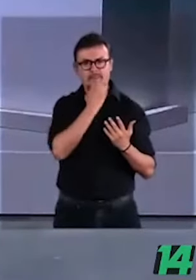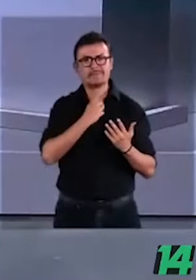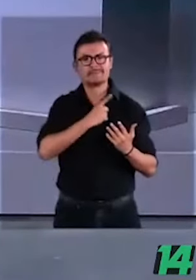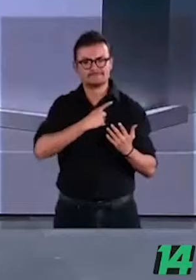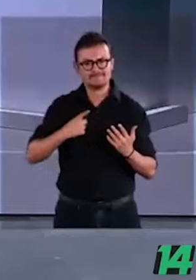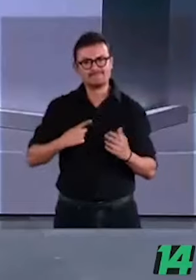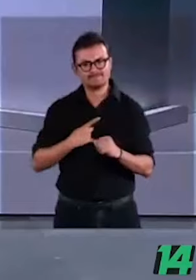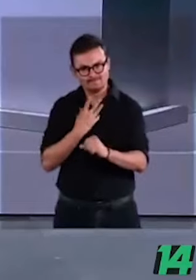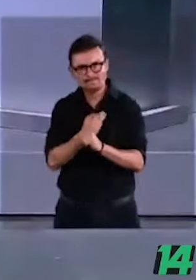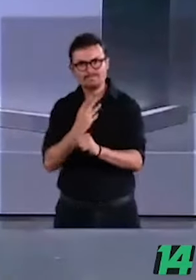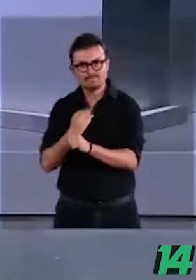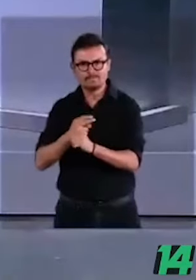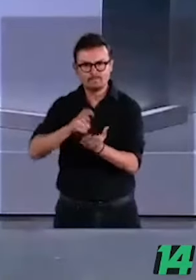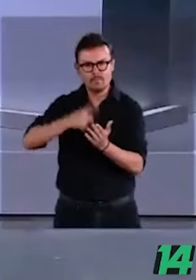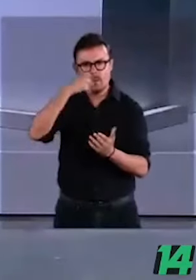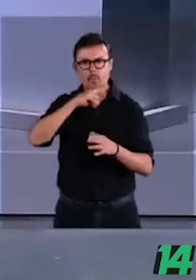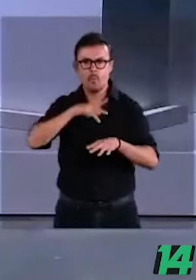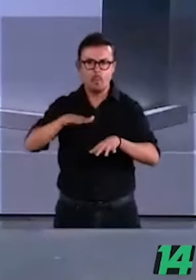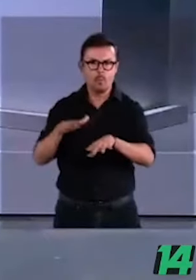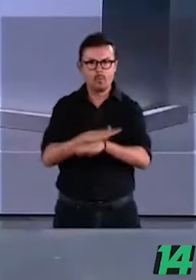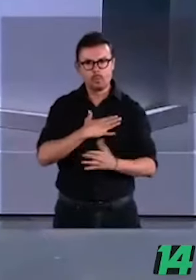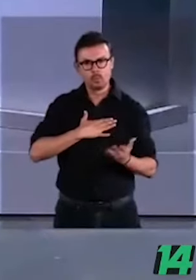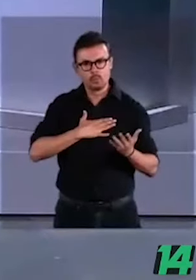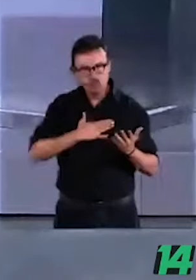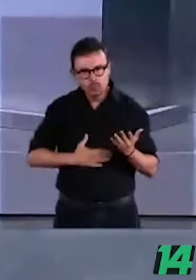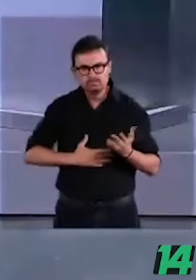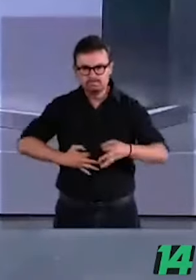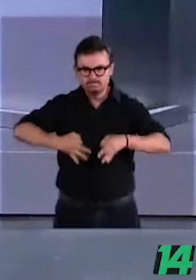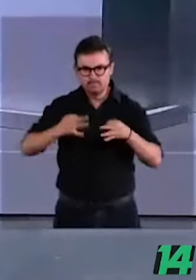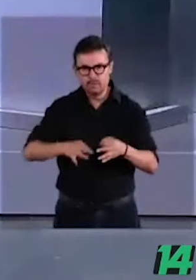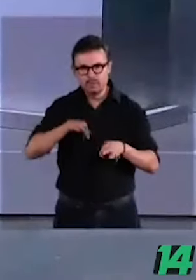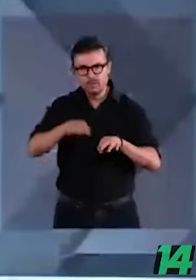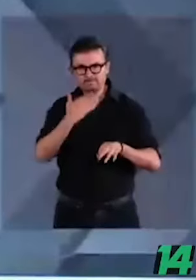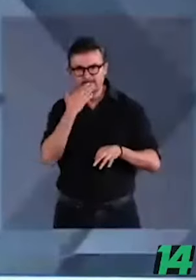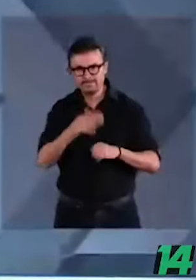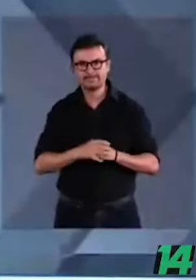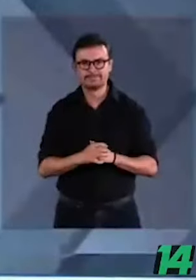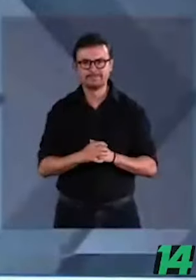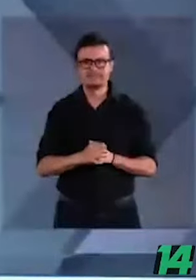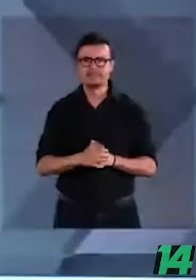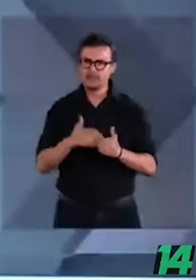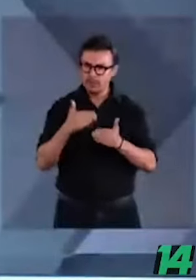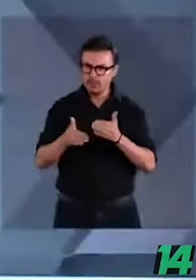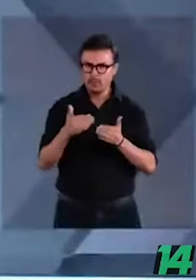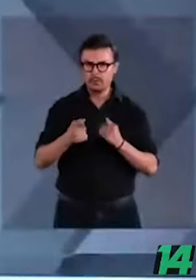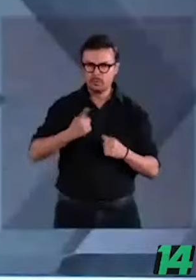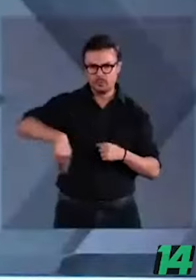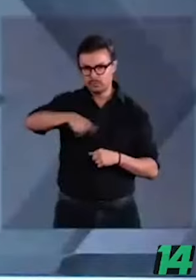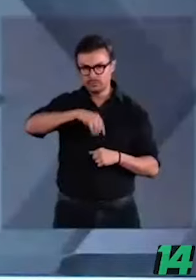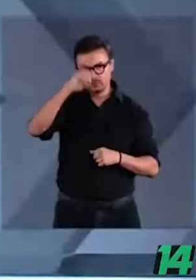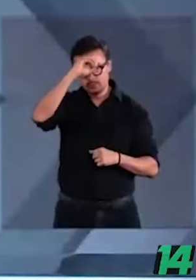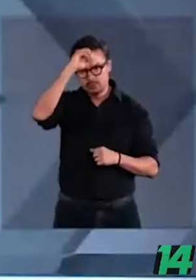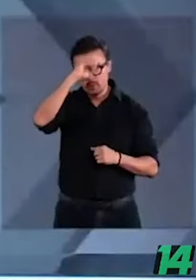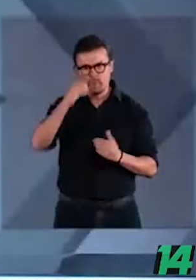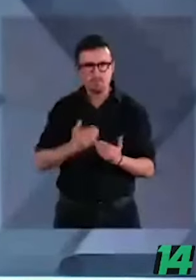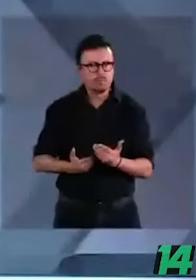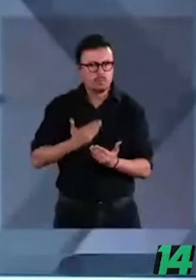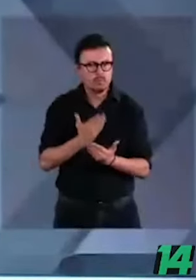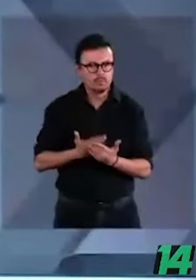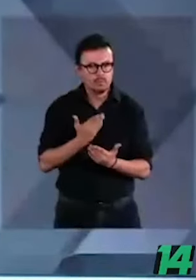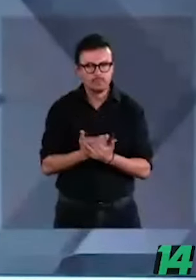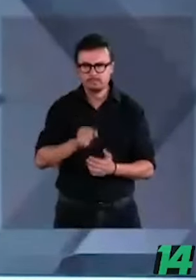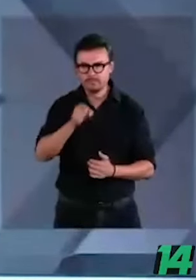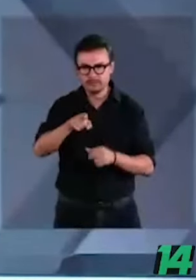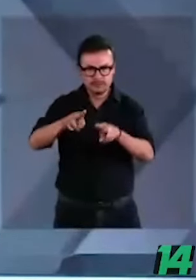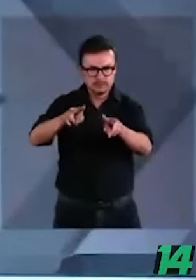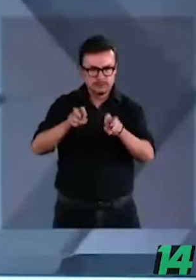lo más justo, lo más eficaz y lo más funcional posible. Este bloque se trata de que nos compartan sus miras, sus diagnósticos y propuestas sobre los